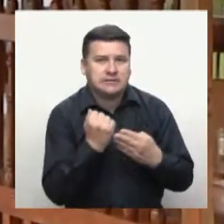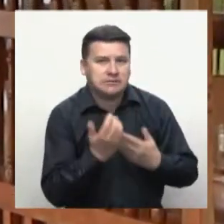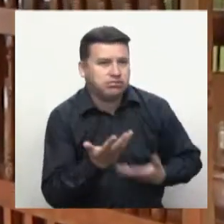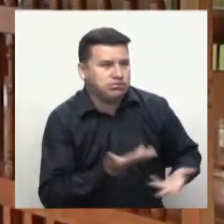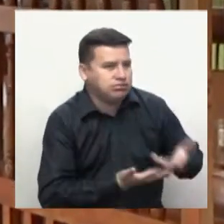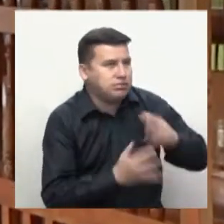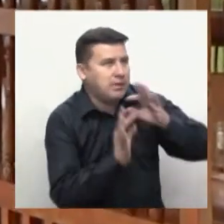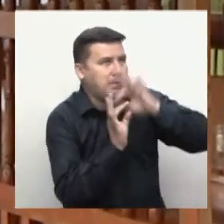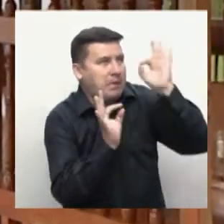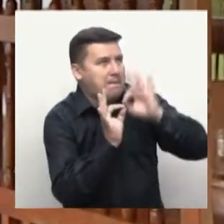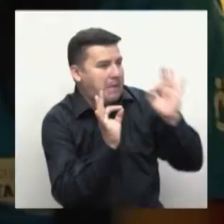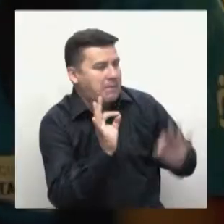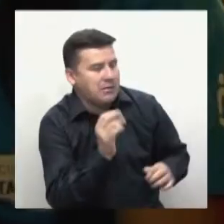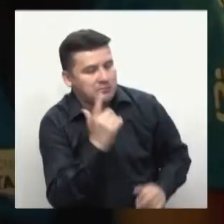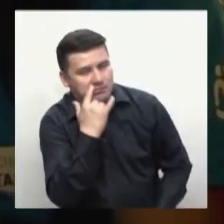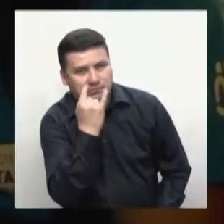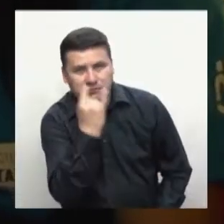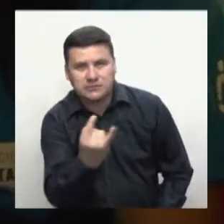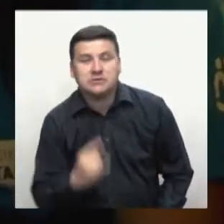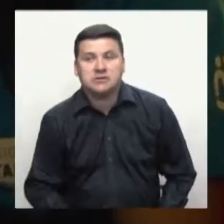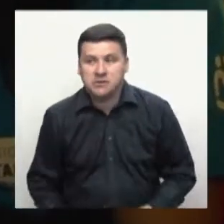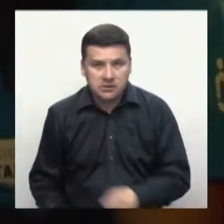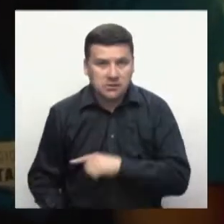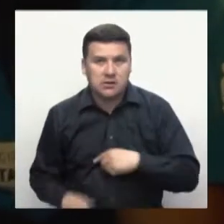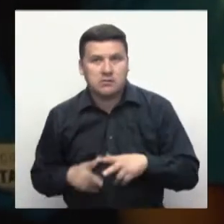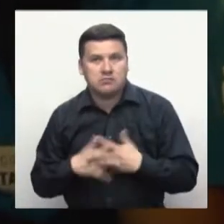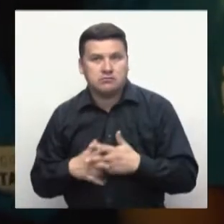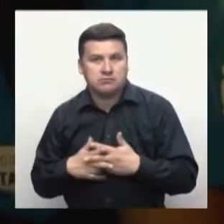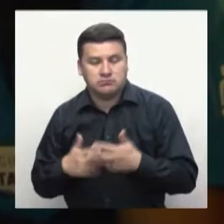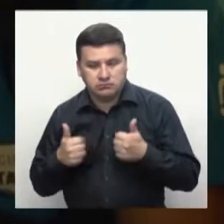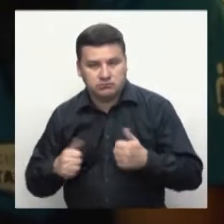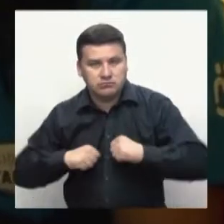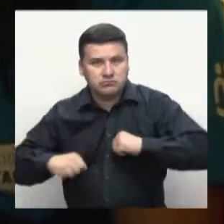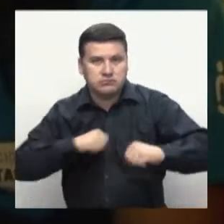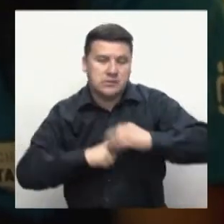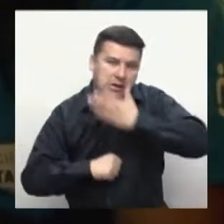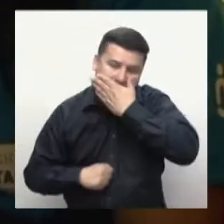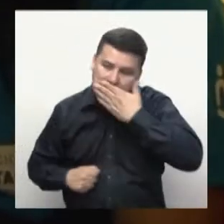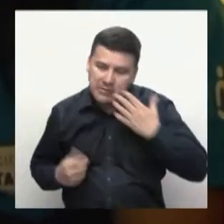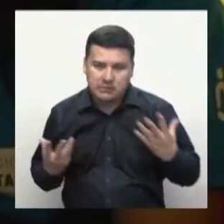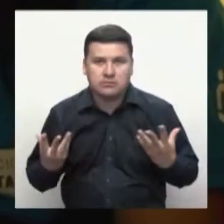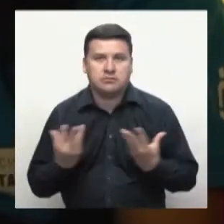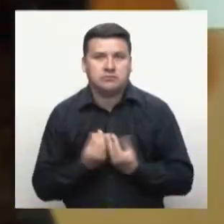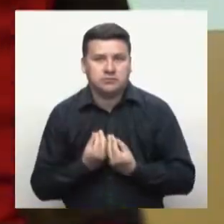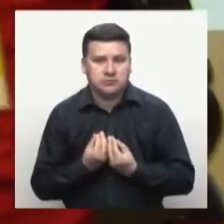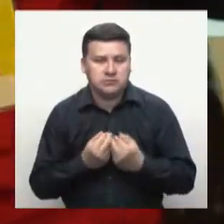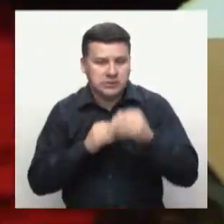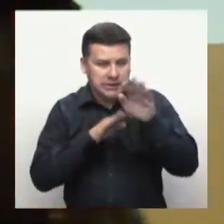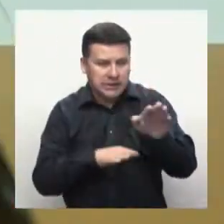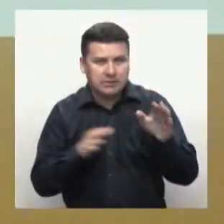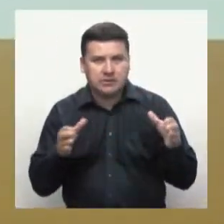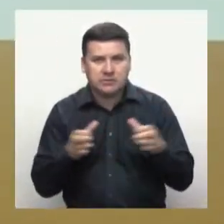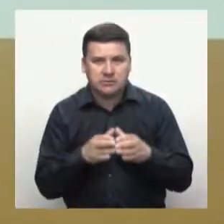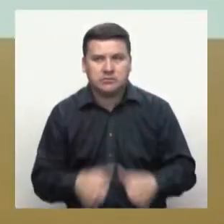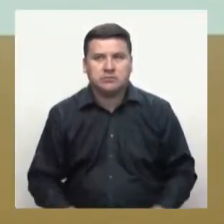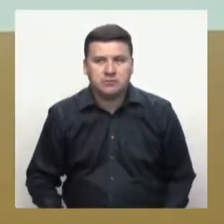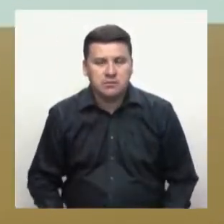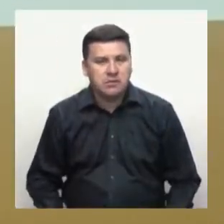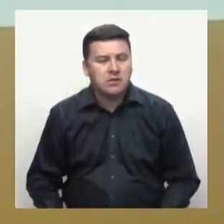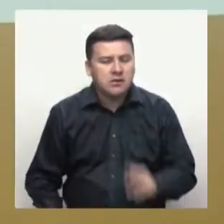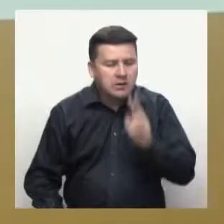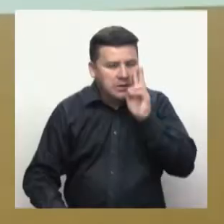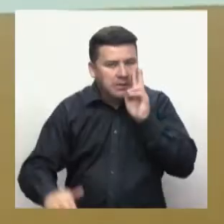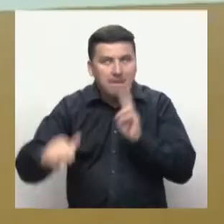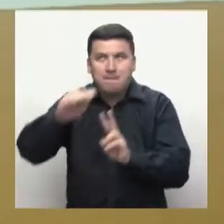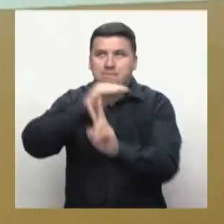interacción total con las demás regiones. Gracias a la cumbre los aprendices tendrán las herramientas para ejercer de la mejor manera el rol de representantes,